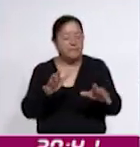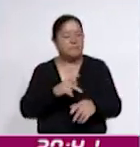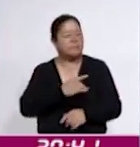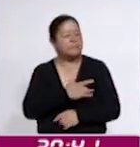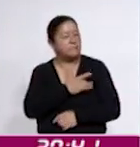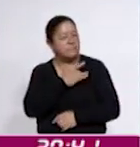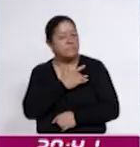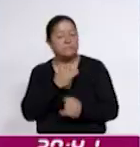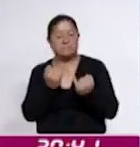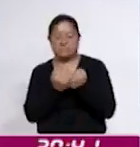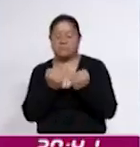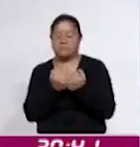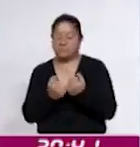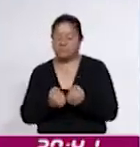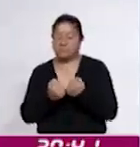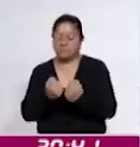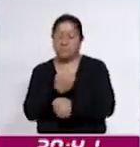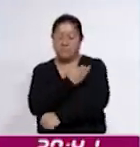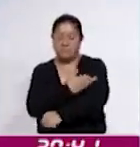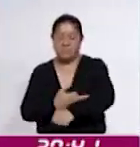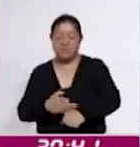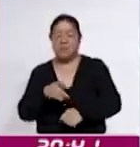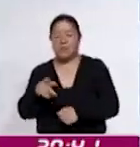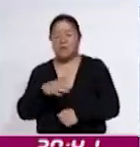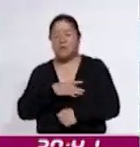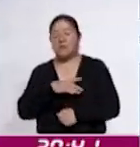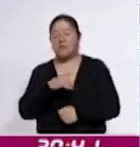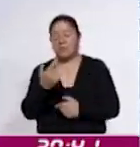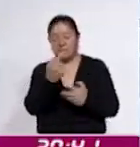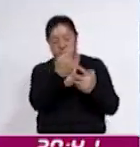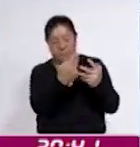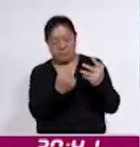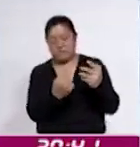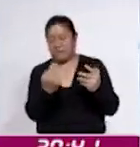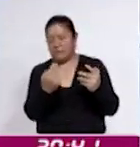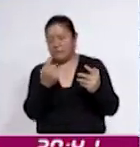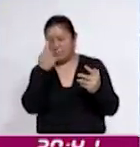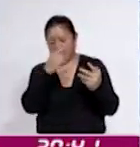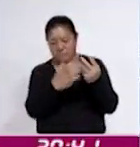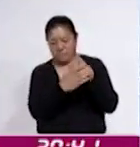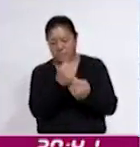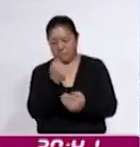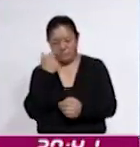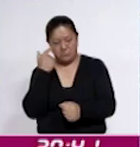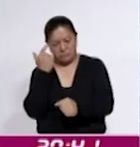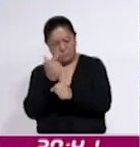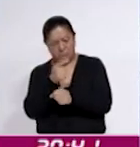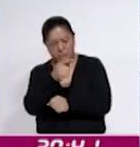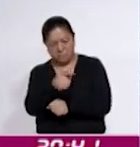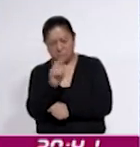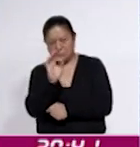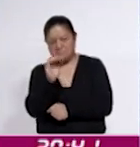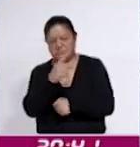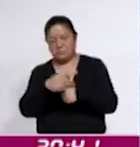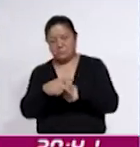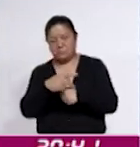sino también empoderar a las familias con las herramientas necesarias para identificar y prevenir situaciones de riesgo.